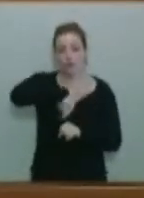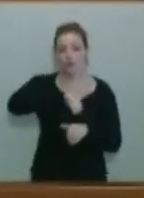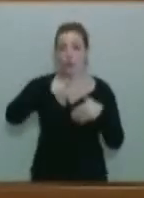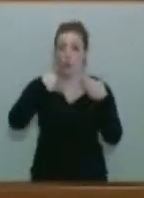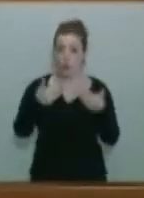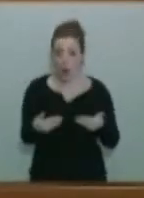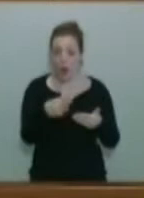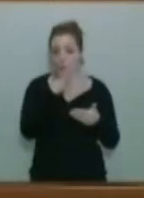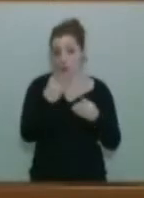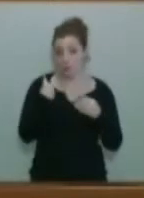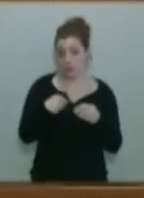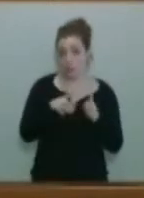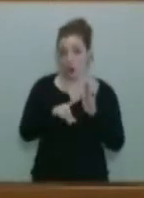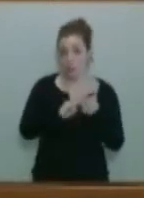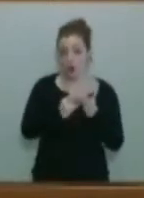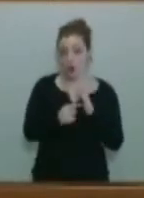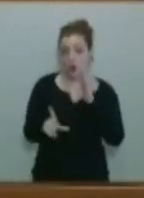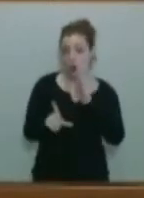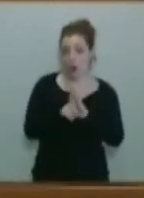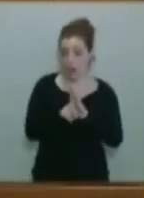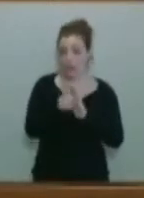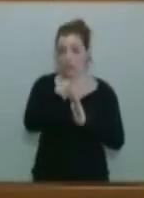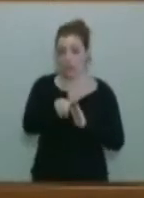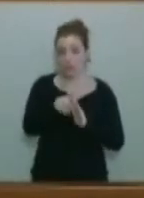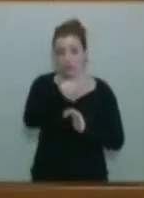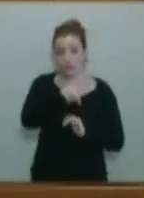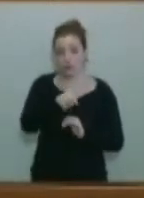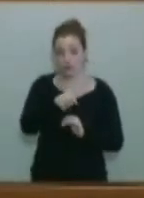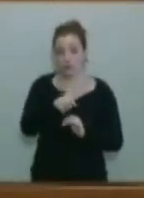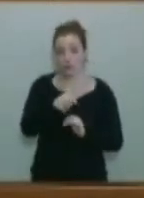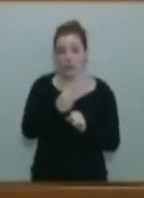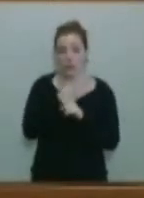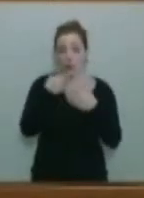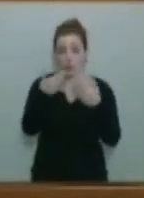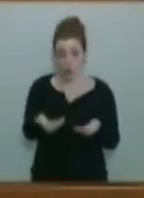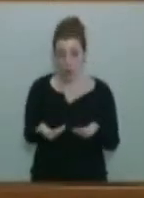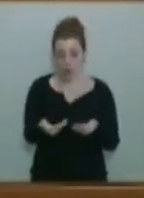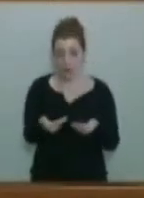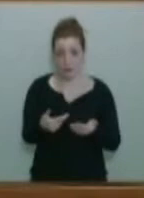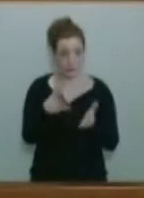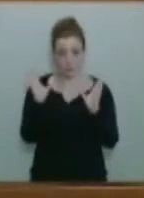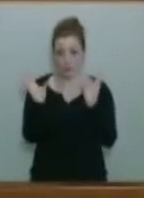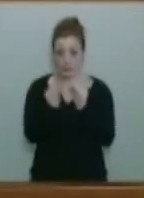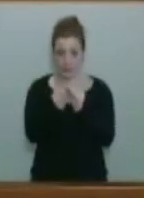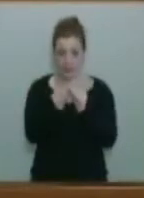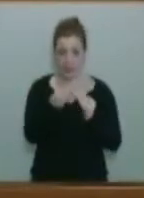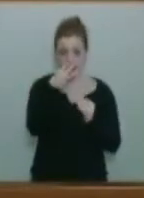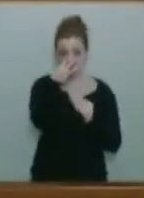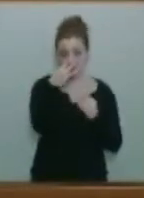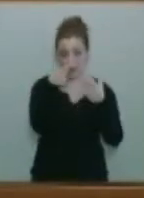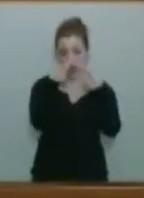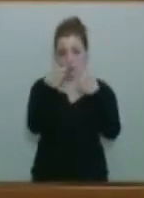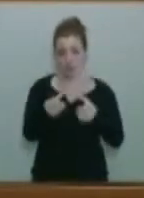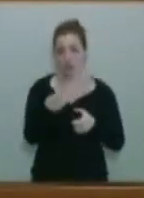abordar este proyecto y cuáles han sido nuestras aportaciones, que pueden resumirse en tres apartados. En primer lugar,